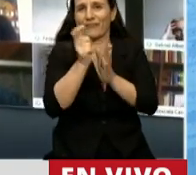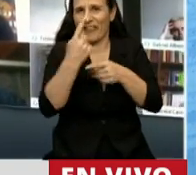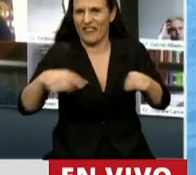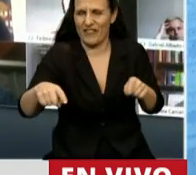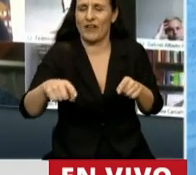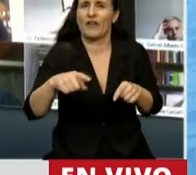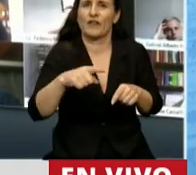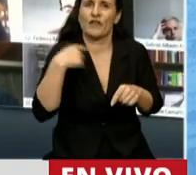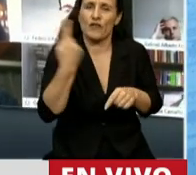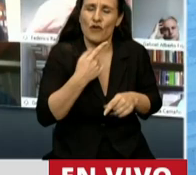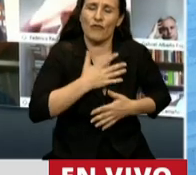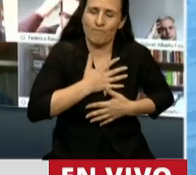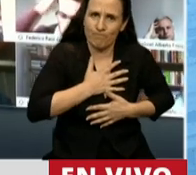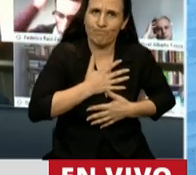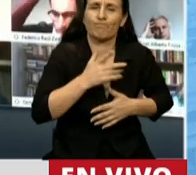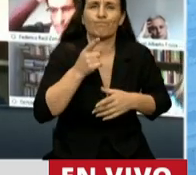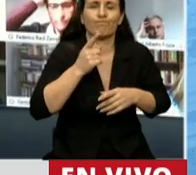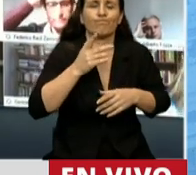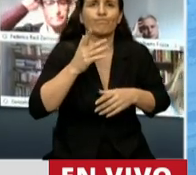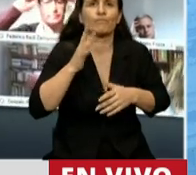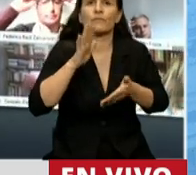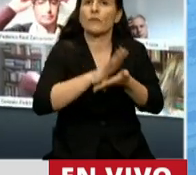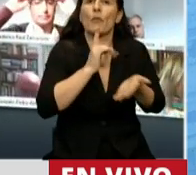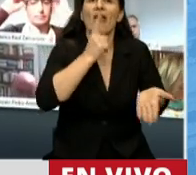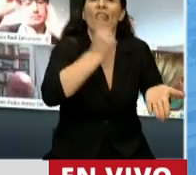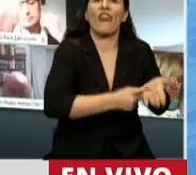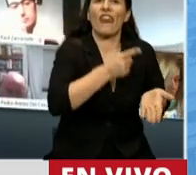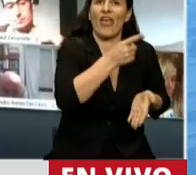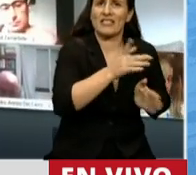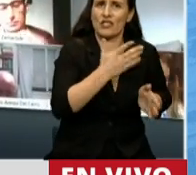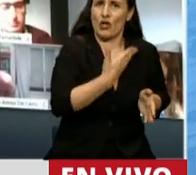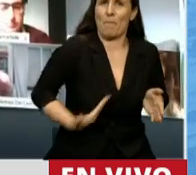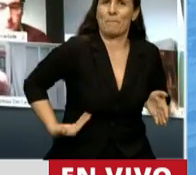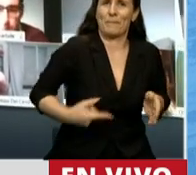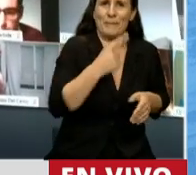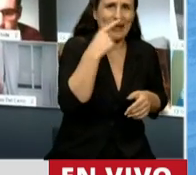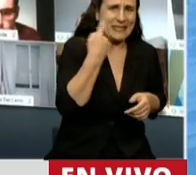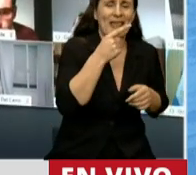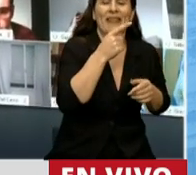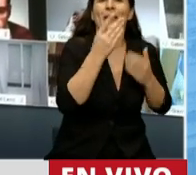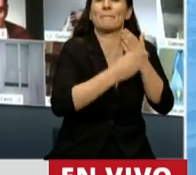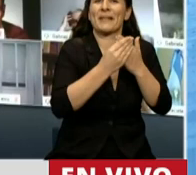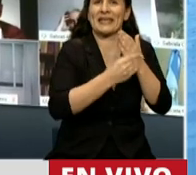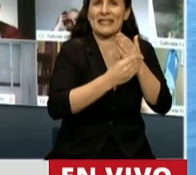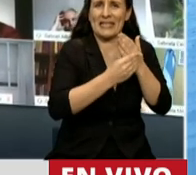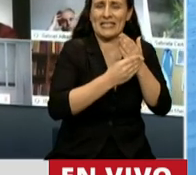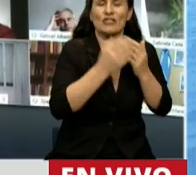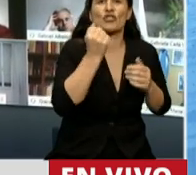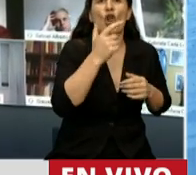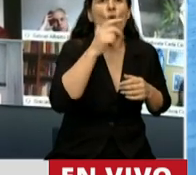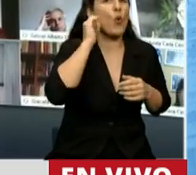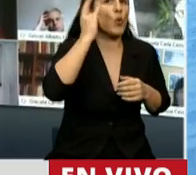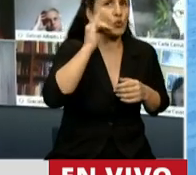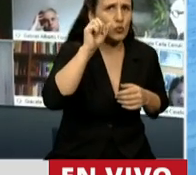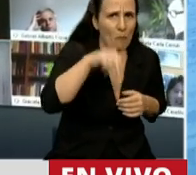saludado la decisión a la que arribó el presidente, el ministro Guzmán, que dará para después,